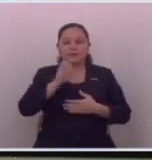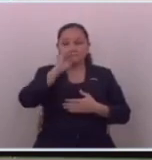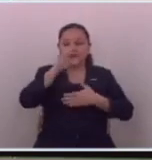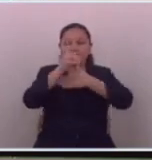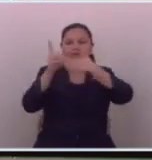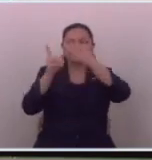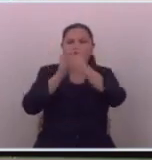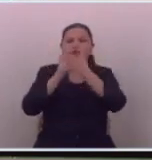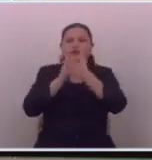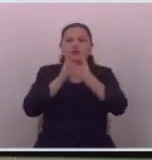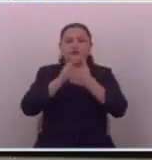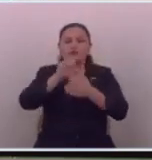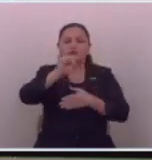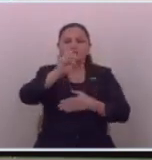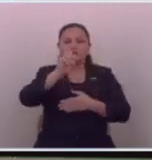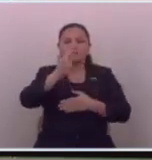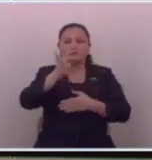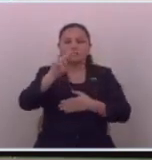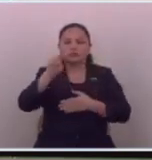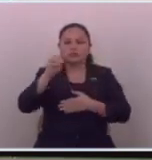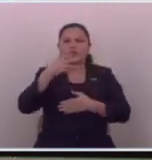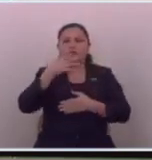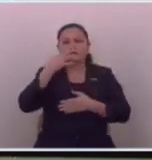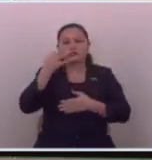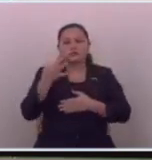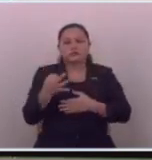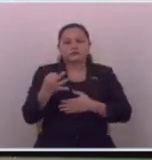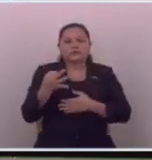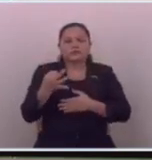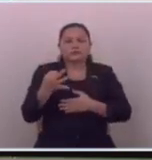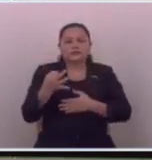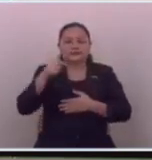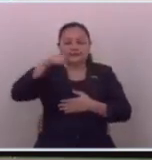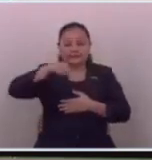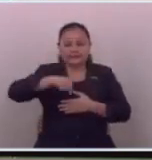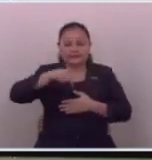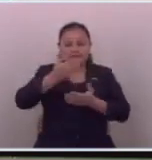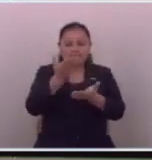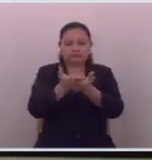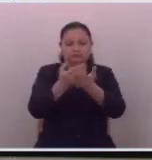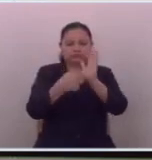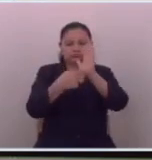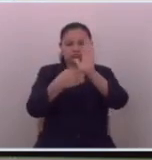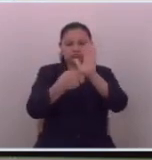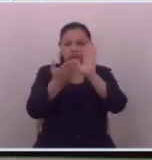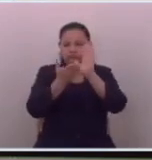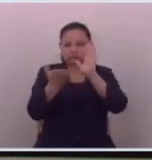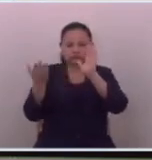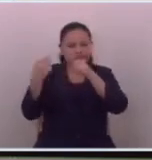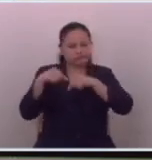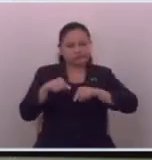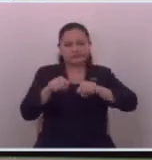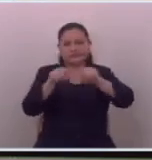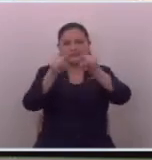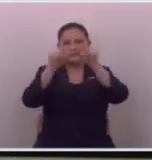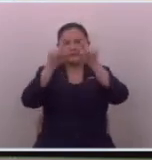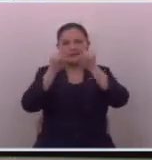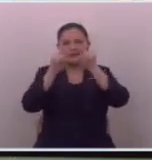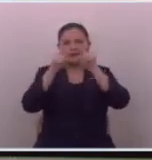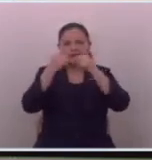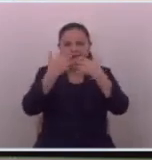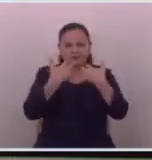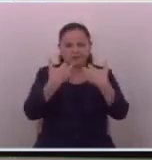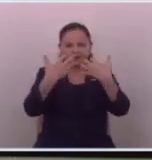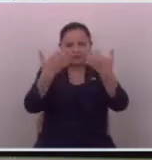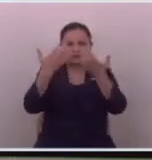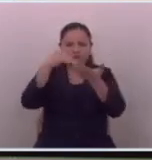diputado Soriano y eso es cierto si aquí lo que han demostrado siguen demostrando y seguirán demostrando plenaria